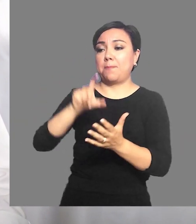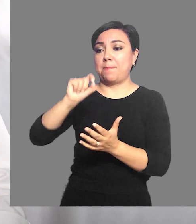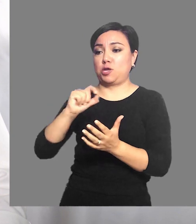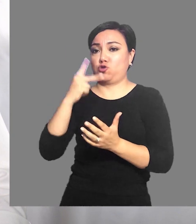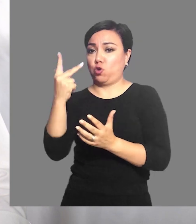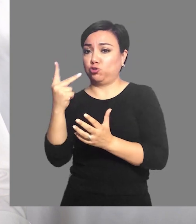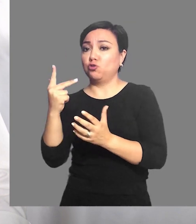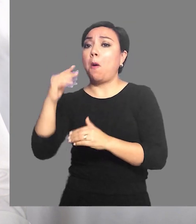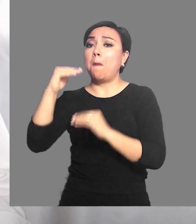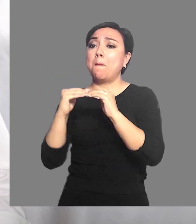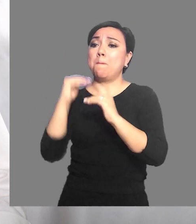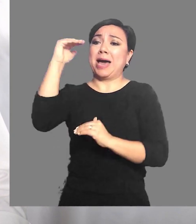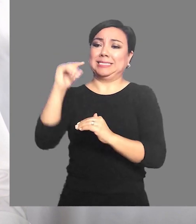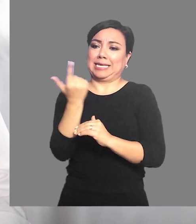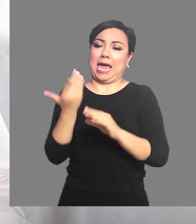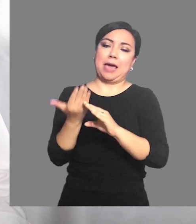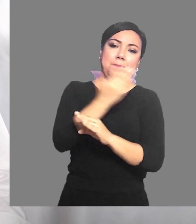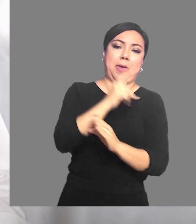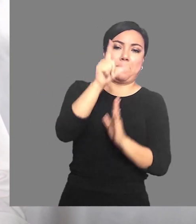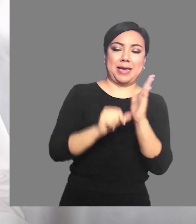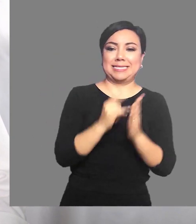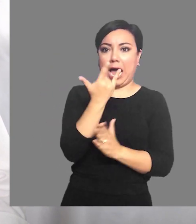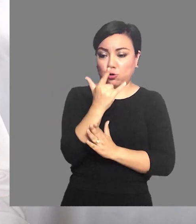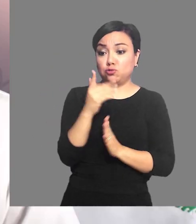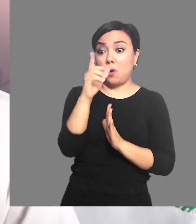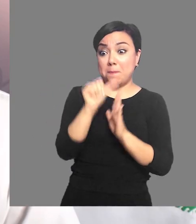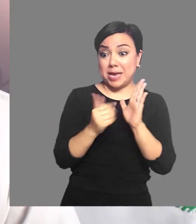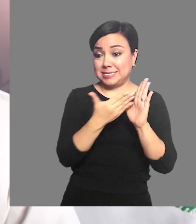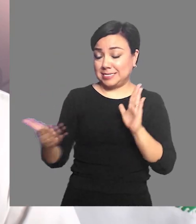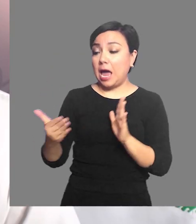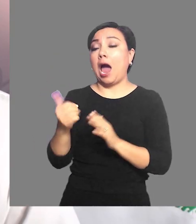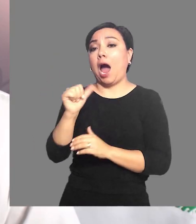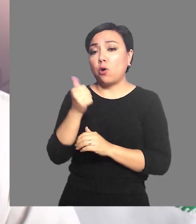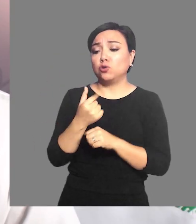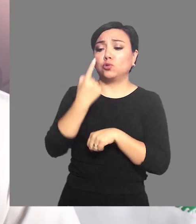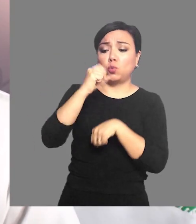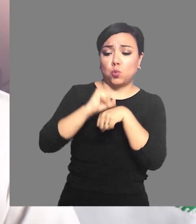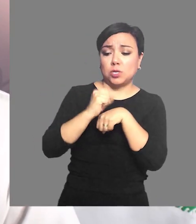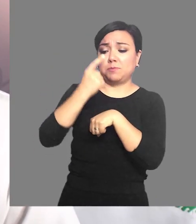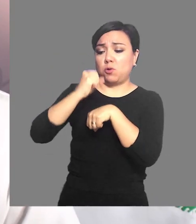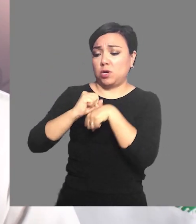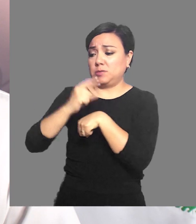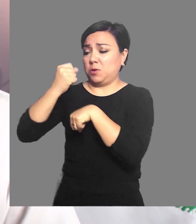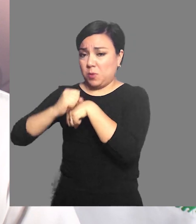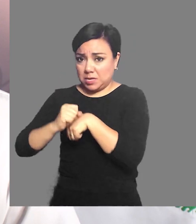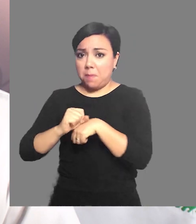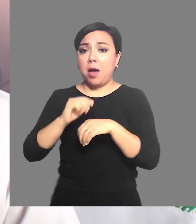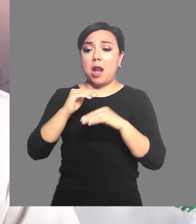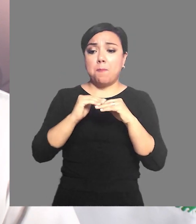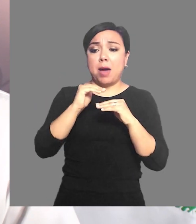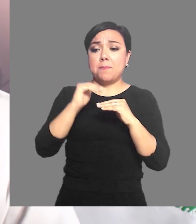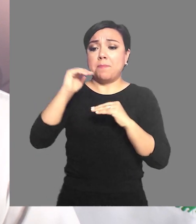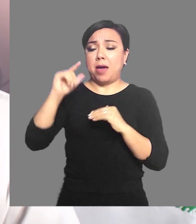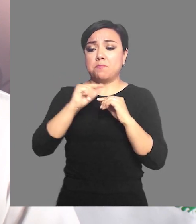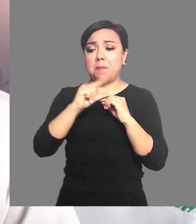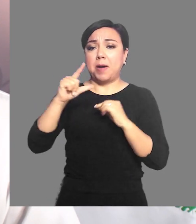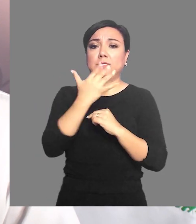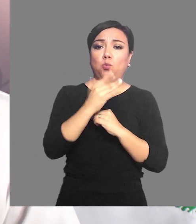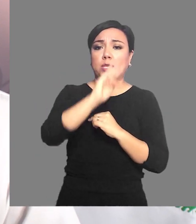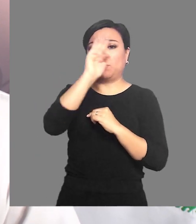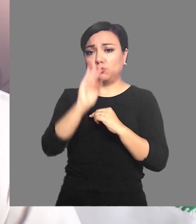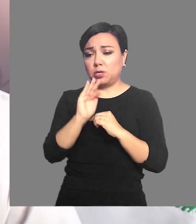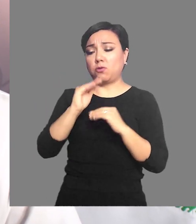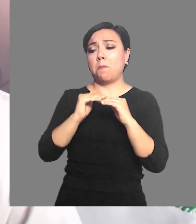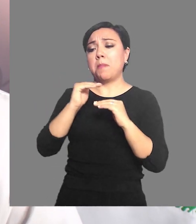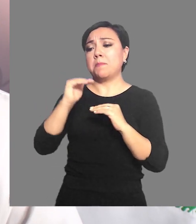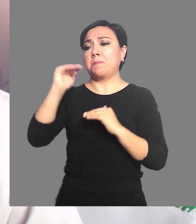casos más que los 1,759 que tuvo julio. Durante agosto, todas las semanas estuvieron al menos 50% arriba en relación al